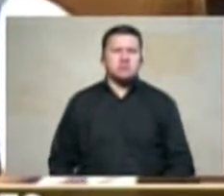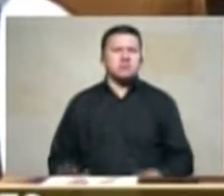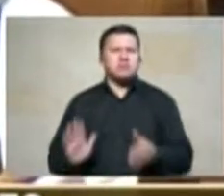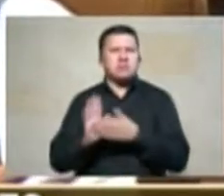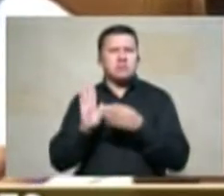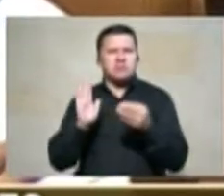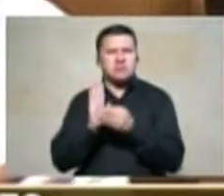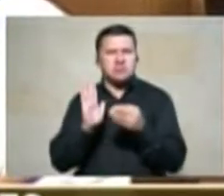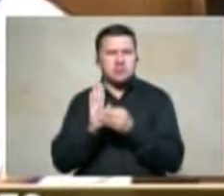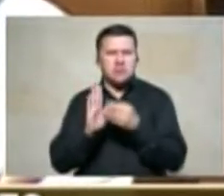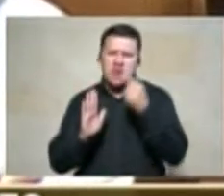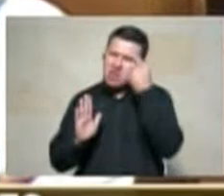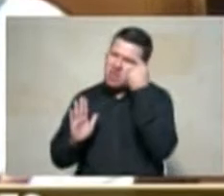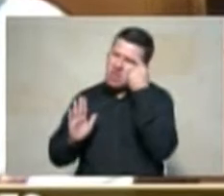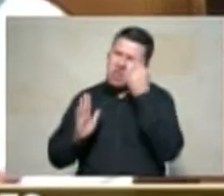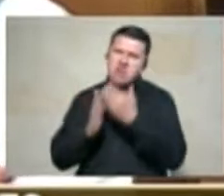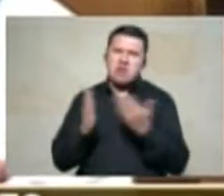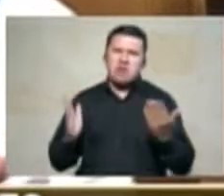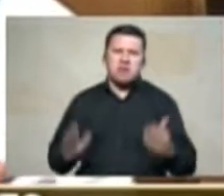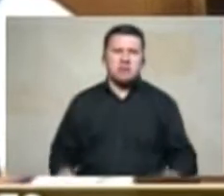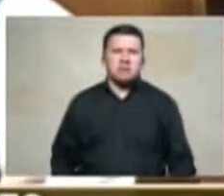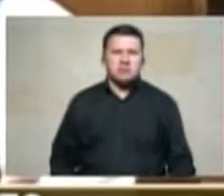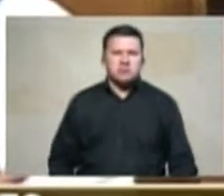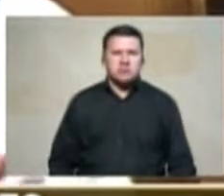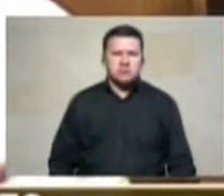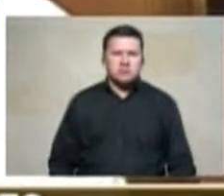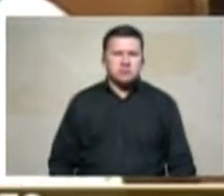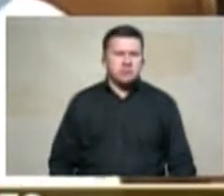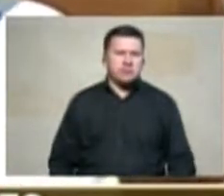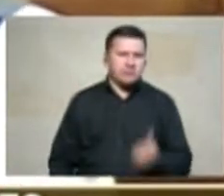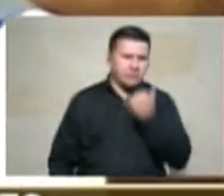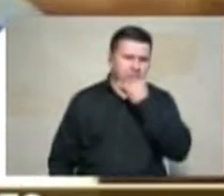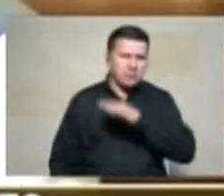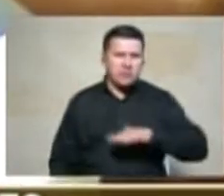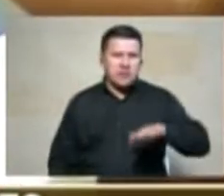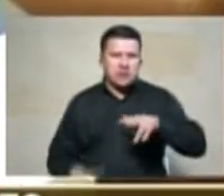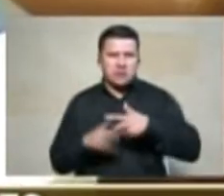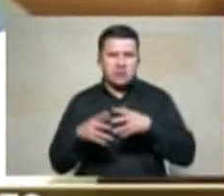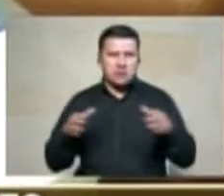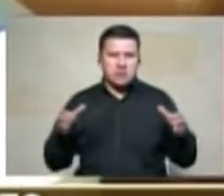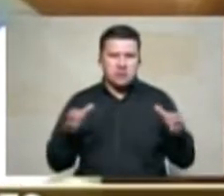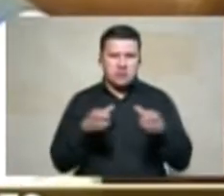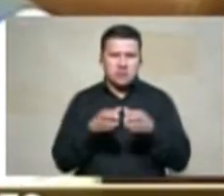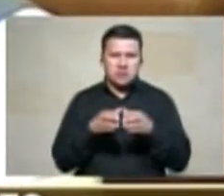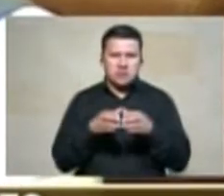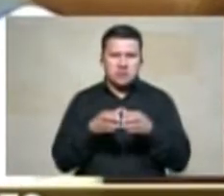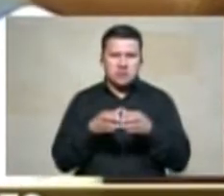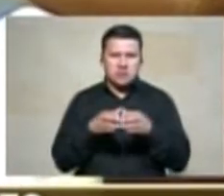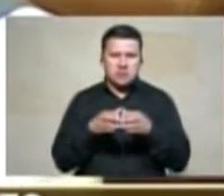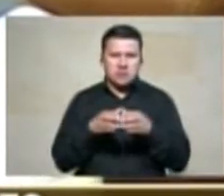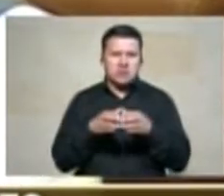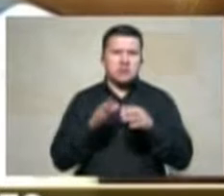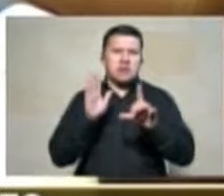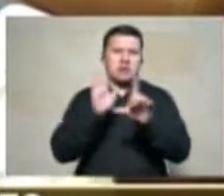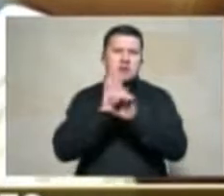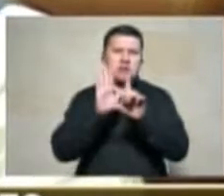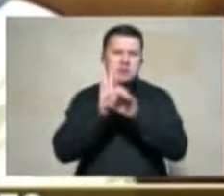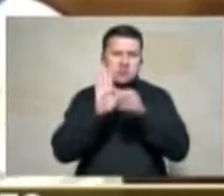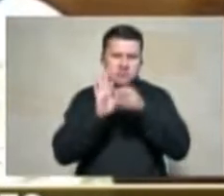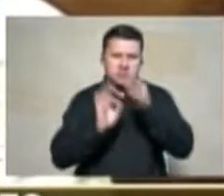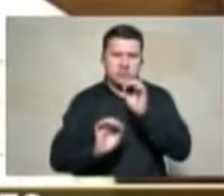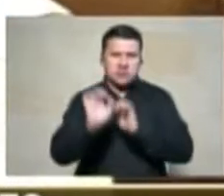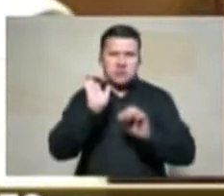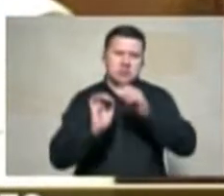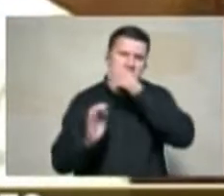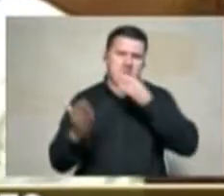especie de estigmatización hacia lo que son las herramientas legales para defender